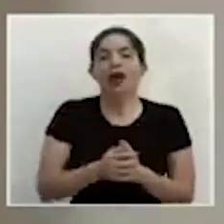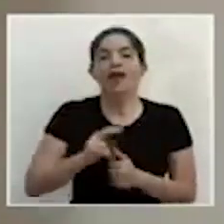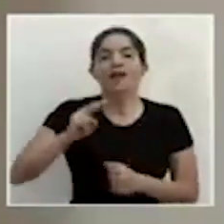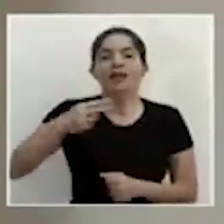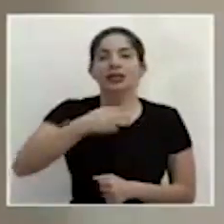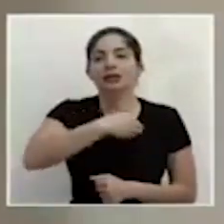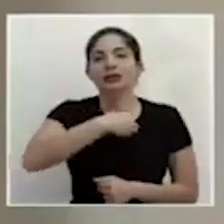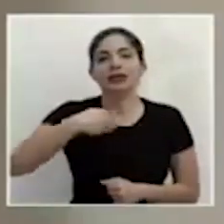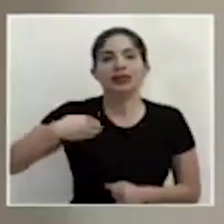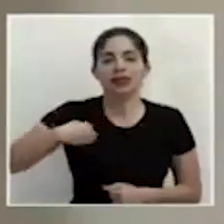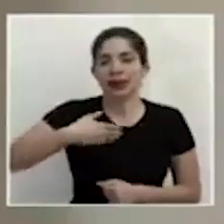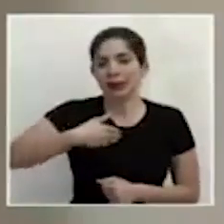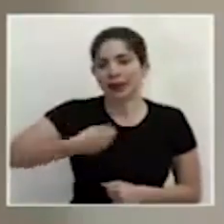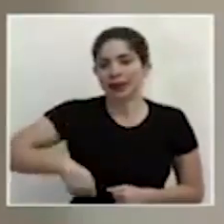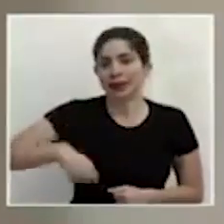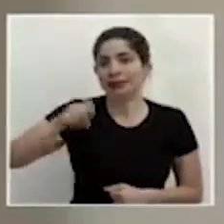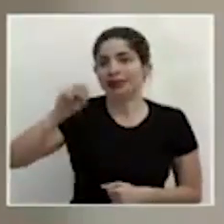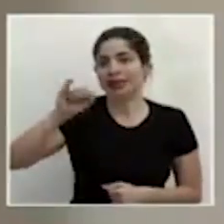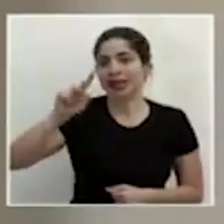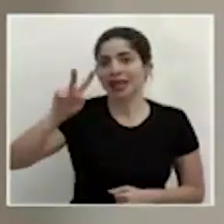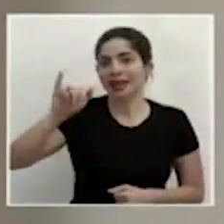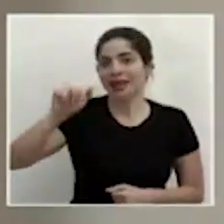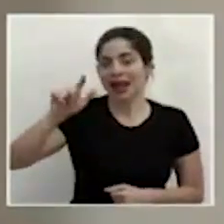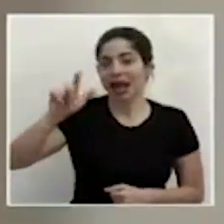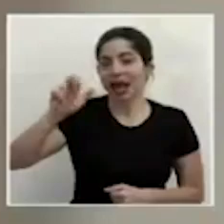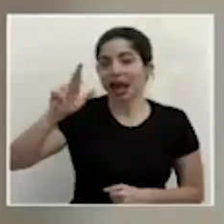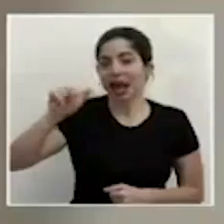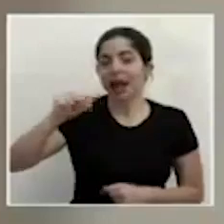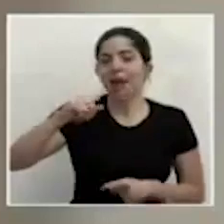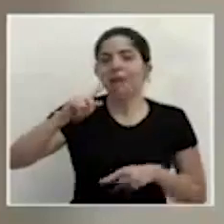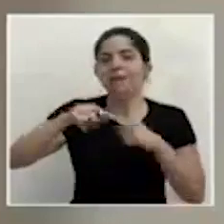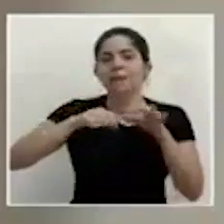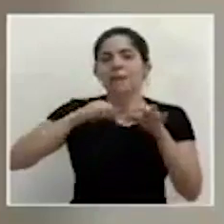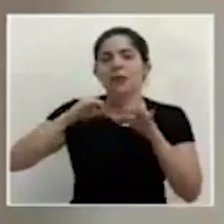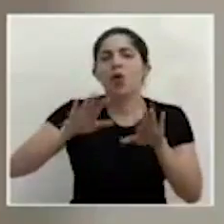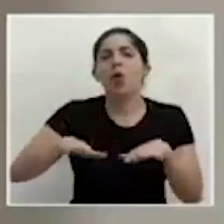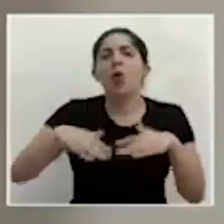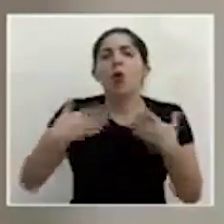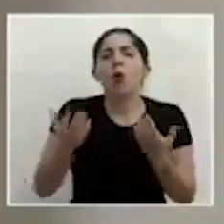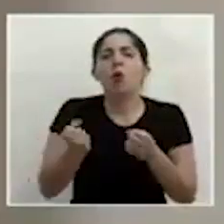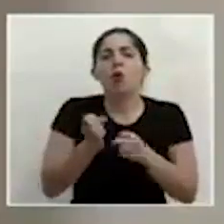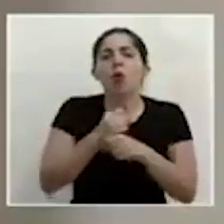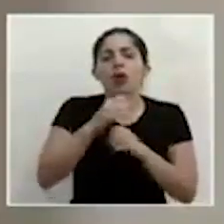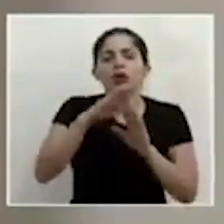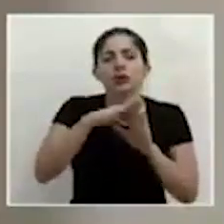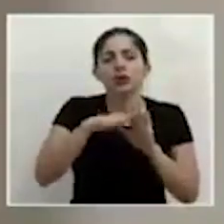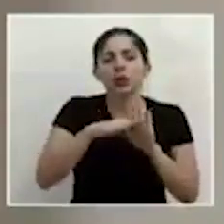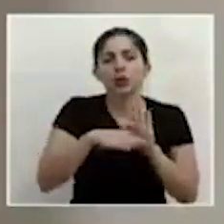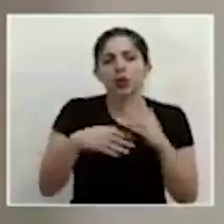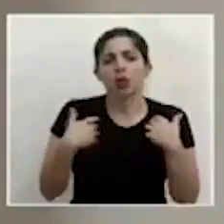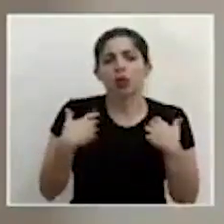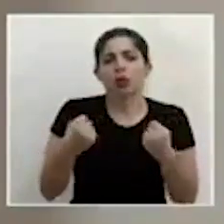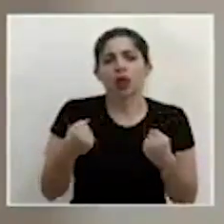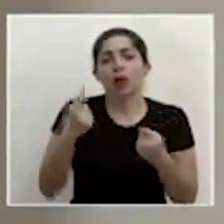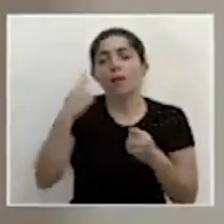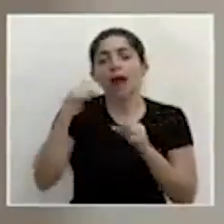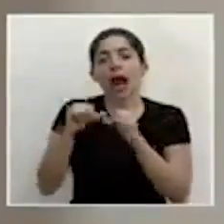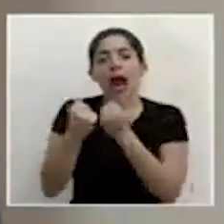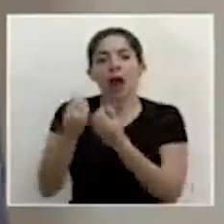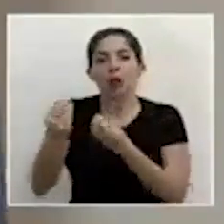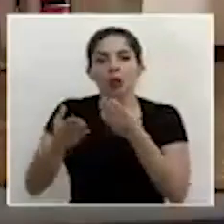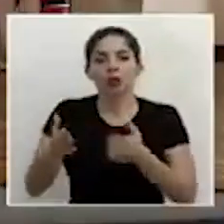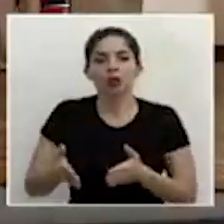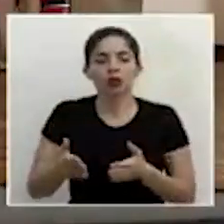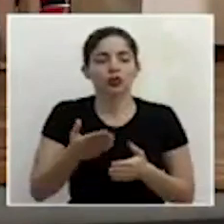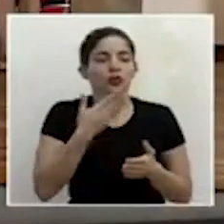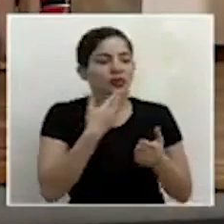viceministra de la Presidencia, Silvia Lara, quien nos hablará sobre el proceso de elaboración de los protocolos de salud de los sectores productivos. Buenas tardes, doña